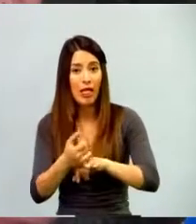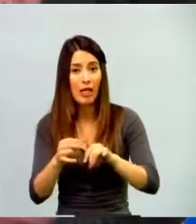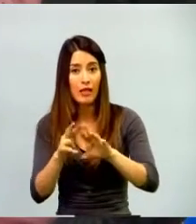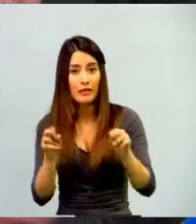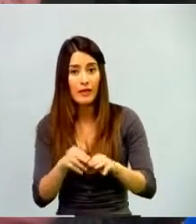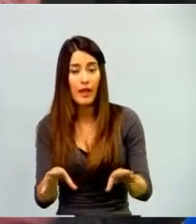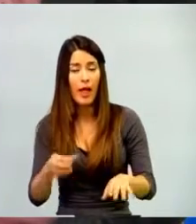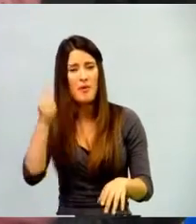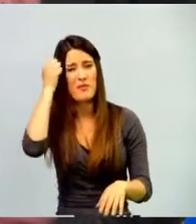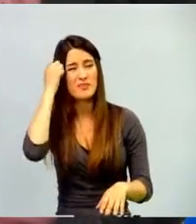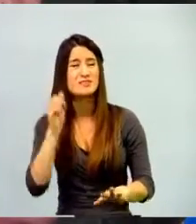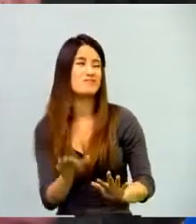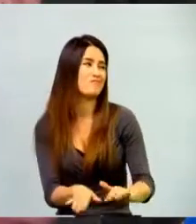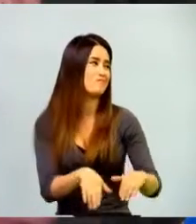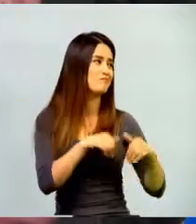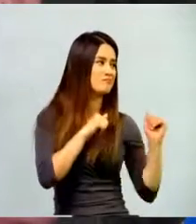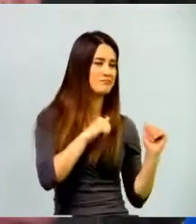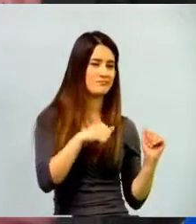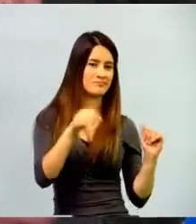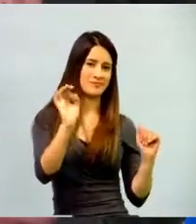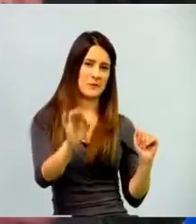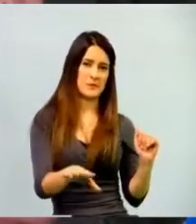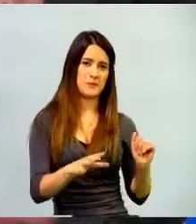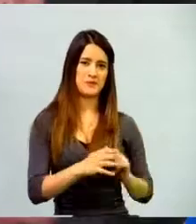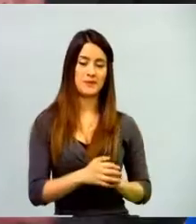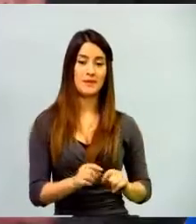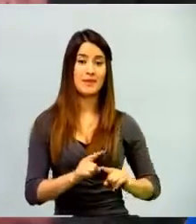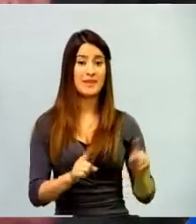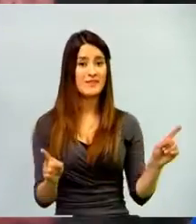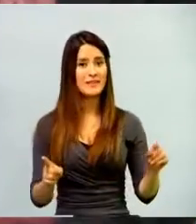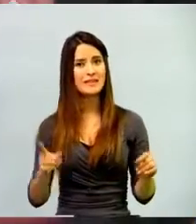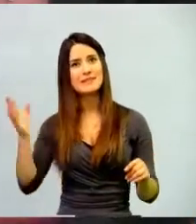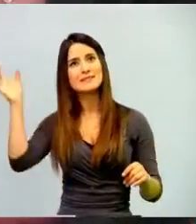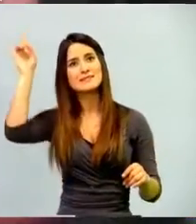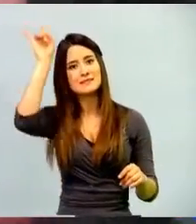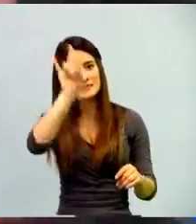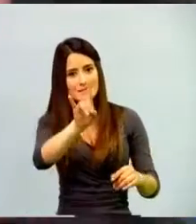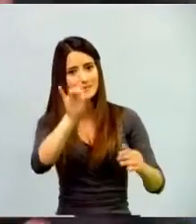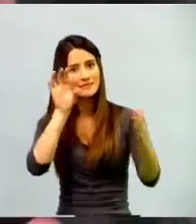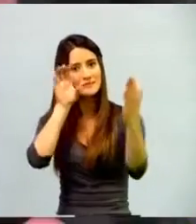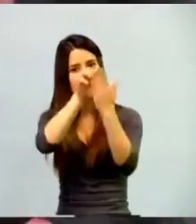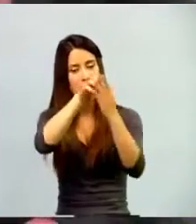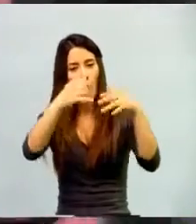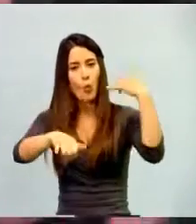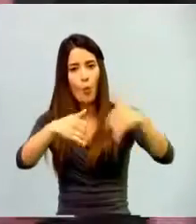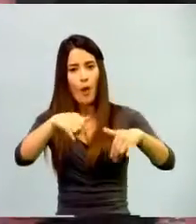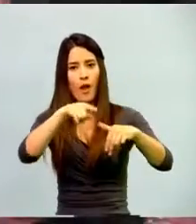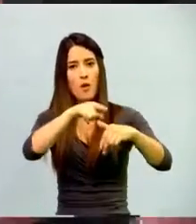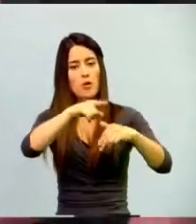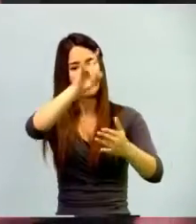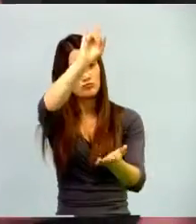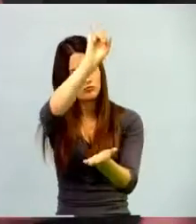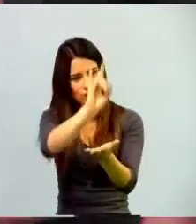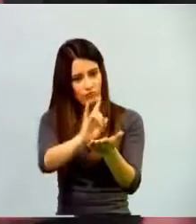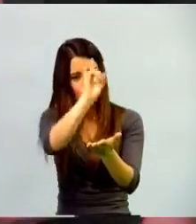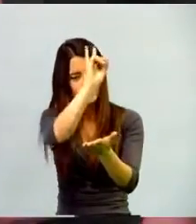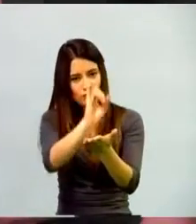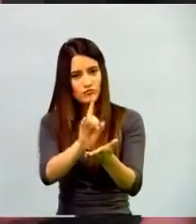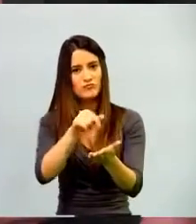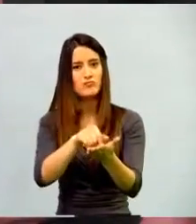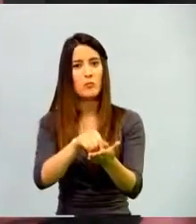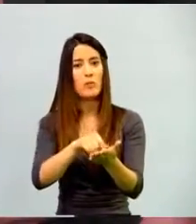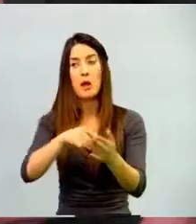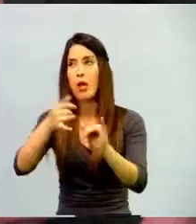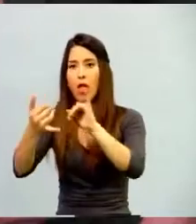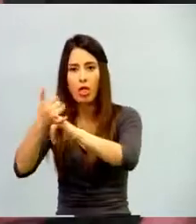intento. Si se logra que la actividad sea portable, que el juego se pueda descargar, que yo lo pueda trabajar con los